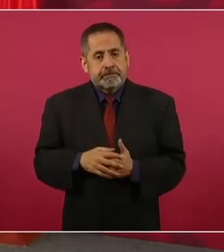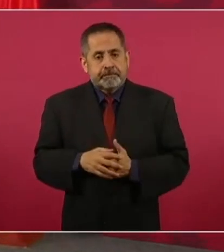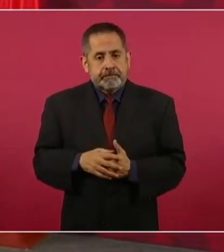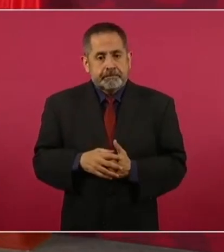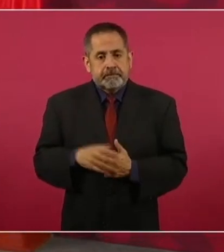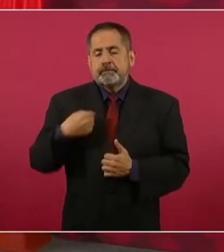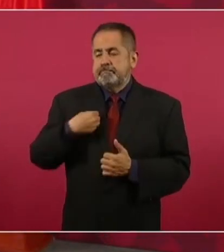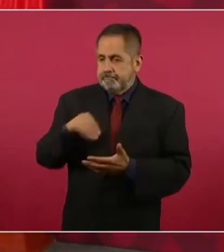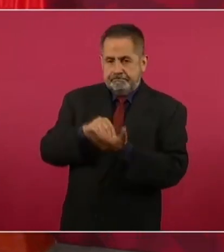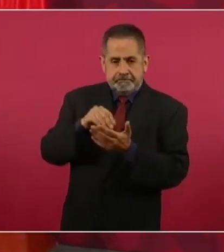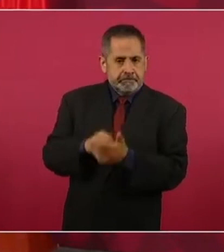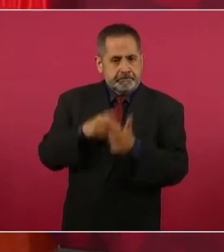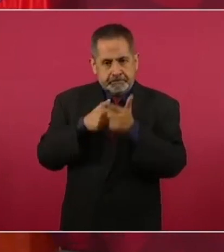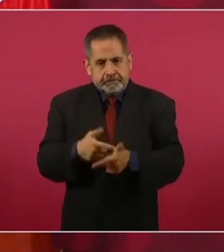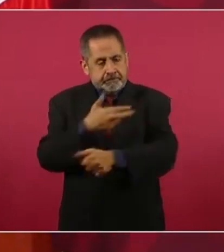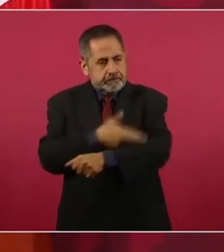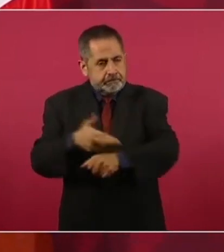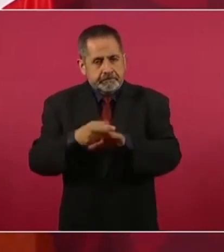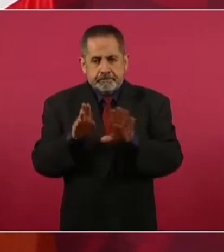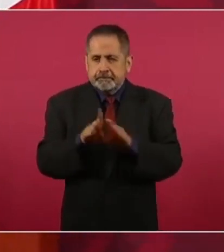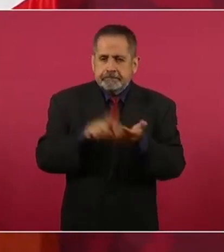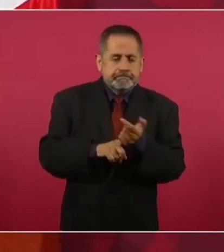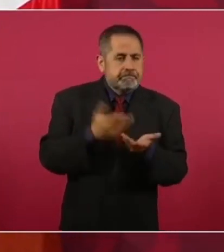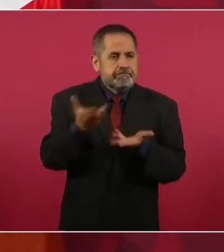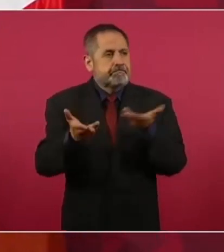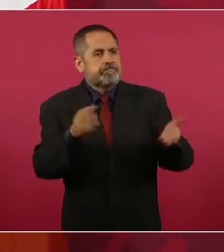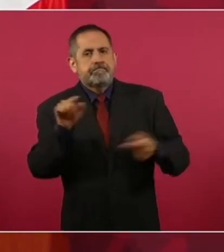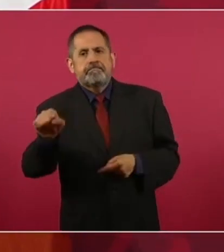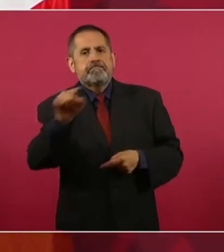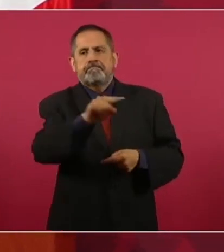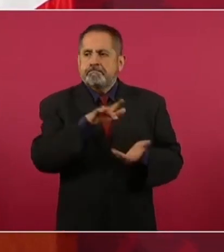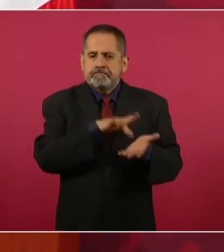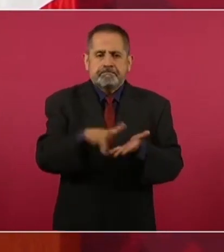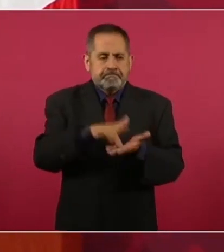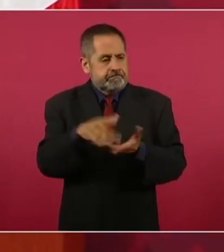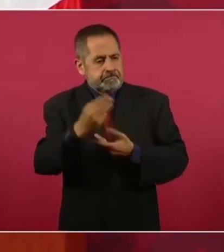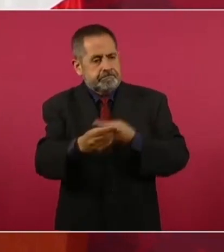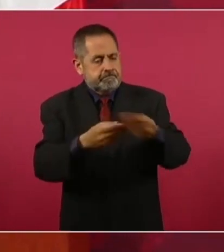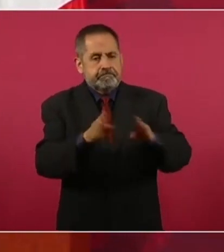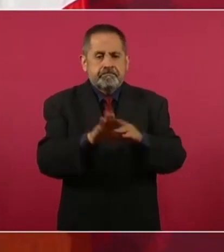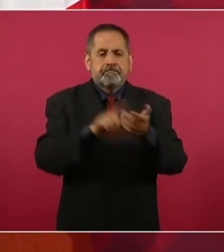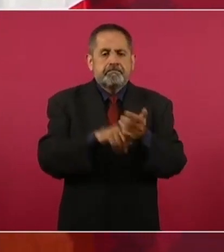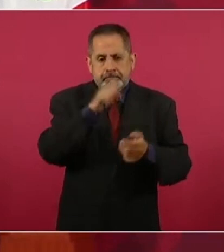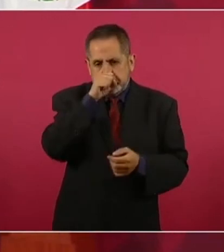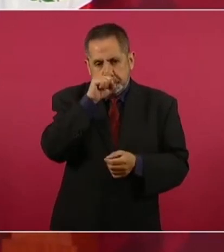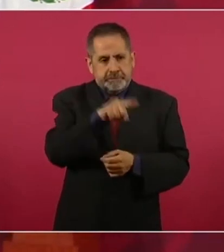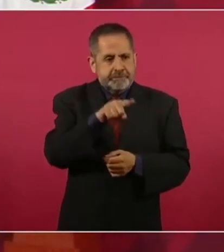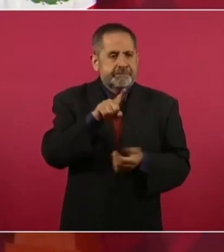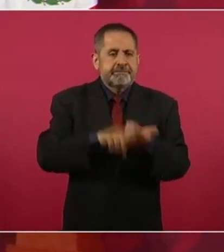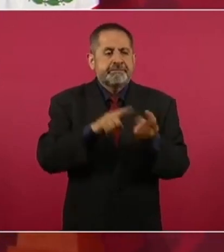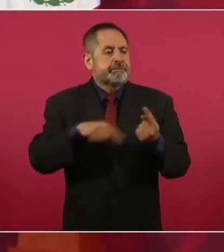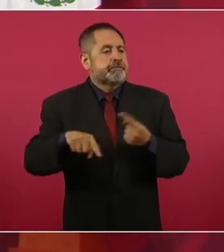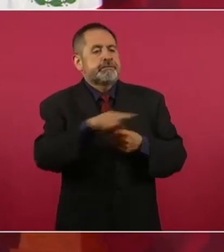seguir pidiendo más apoyo, tanto de quienes